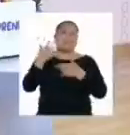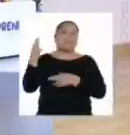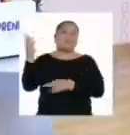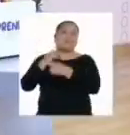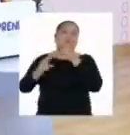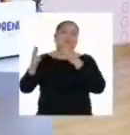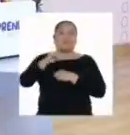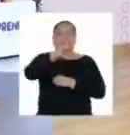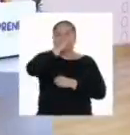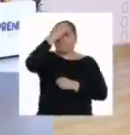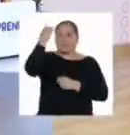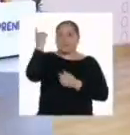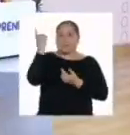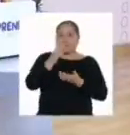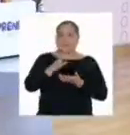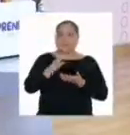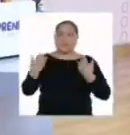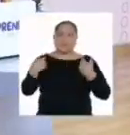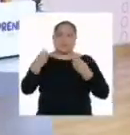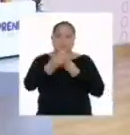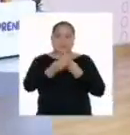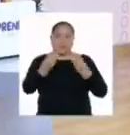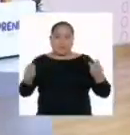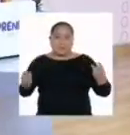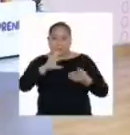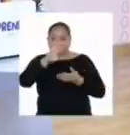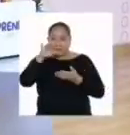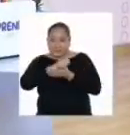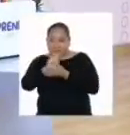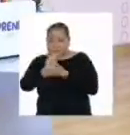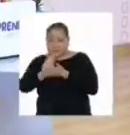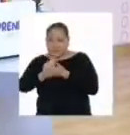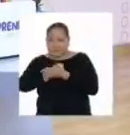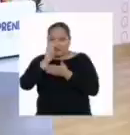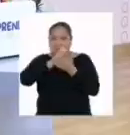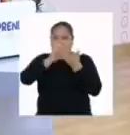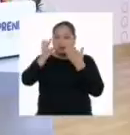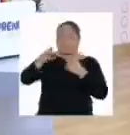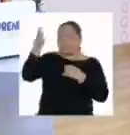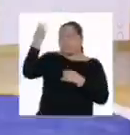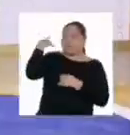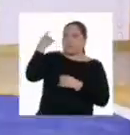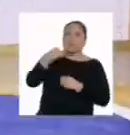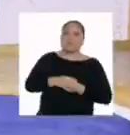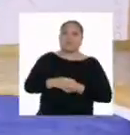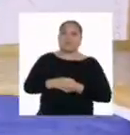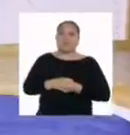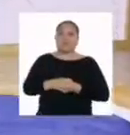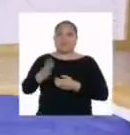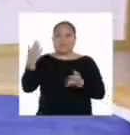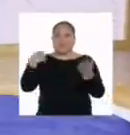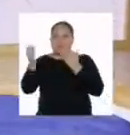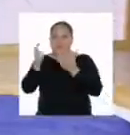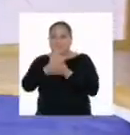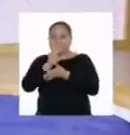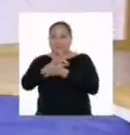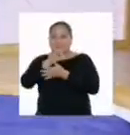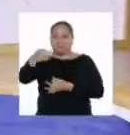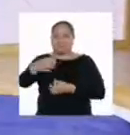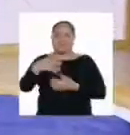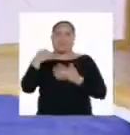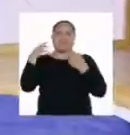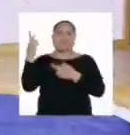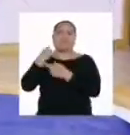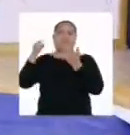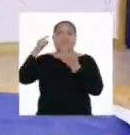Y al volver, no olviden de tener a la mano todo lo que desarrollaron en los programas anteriores. Vayan por sus textos, que ya